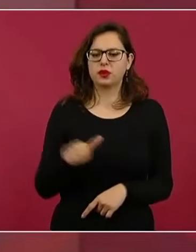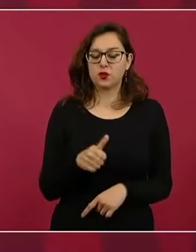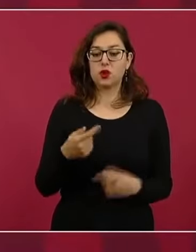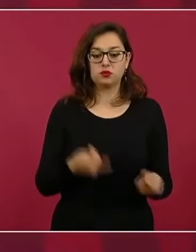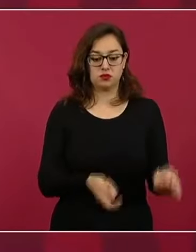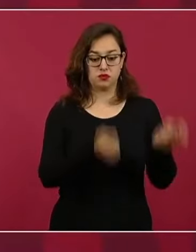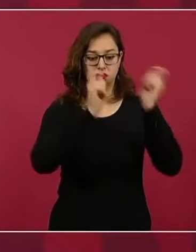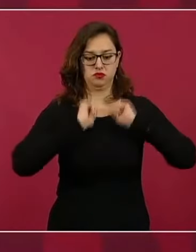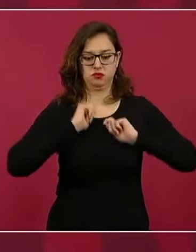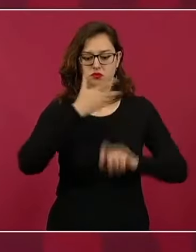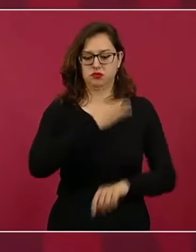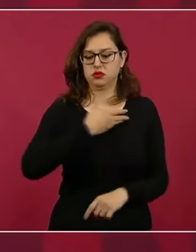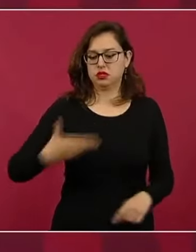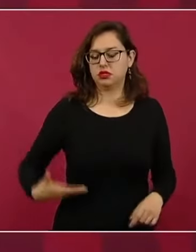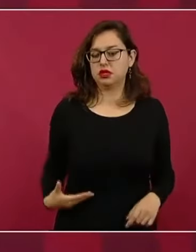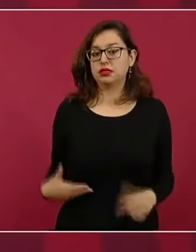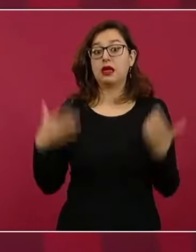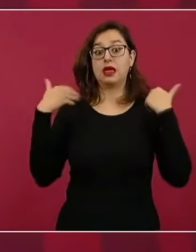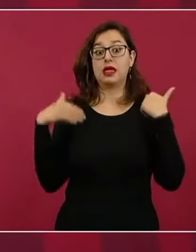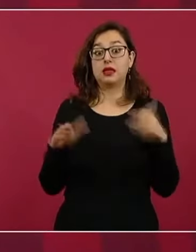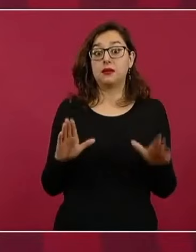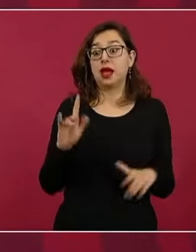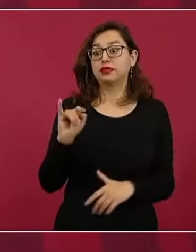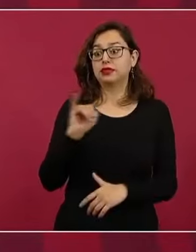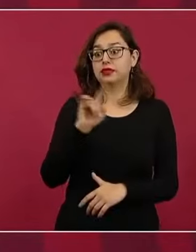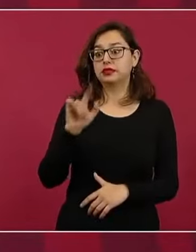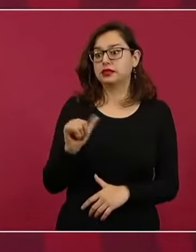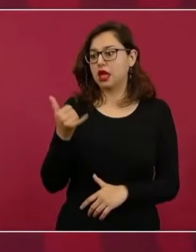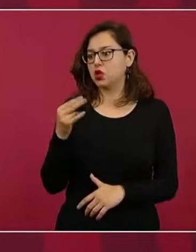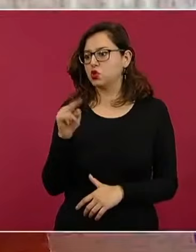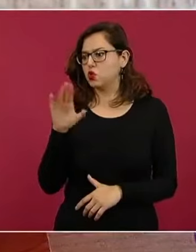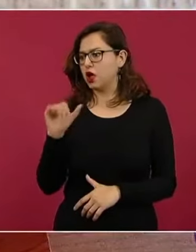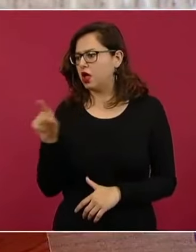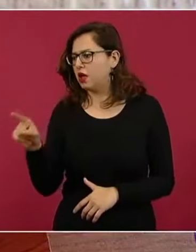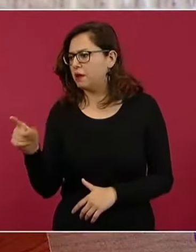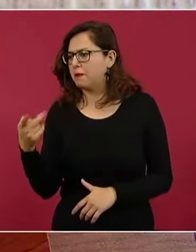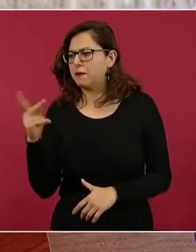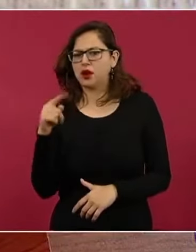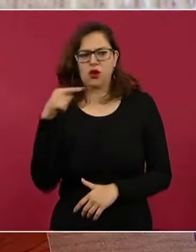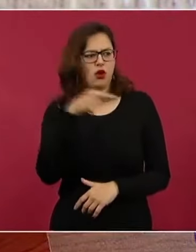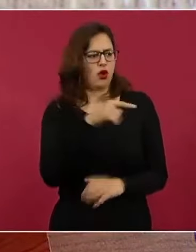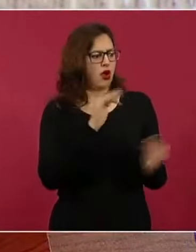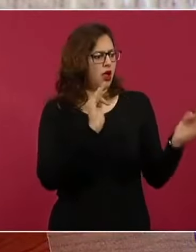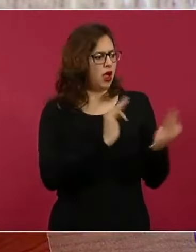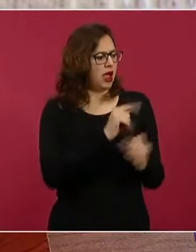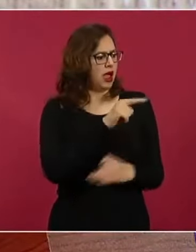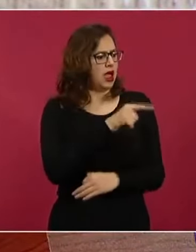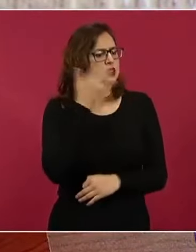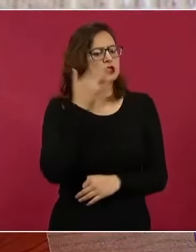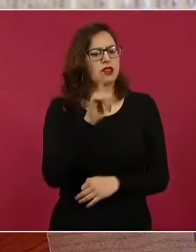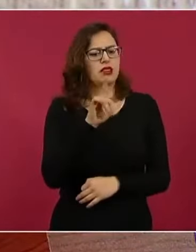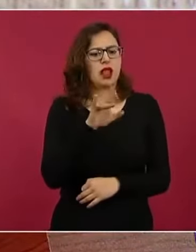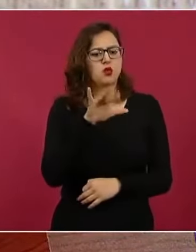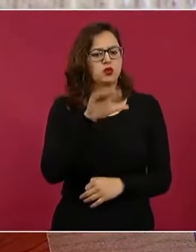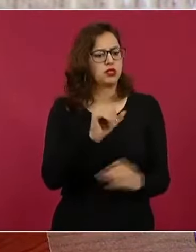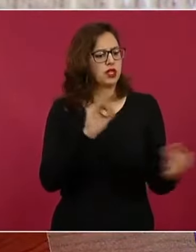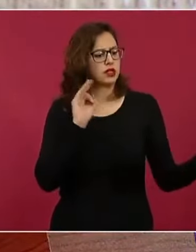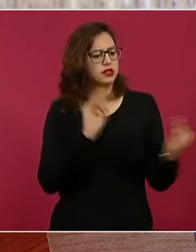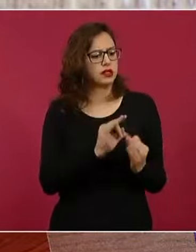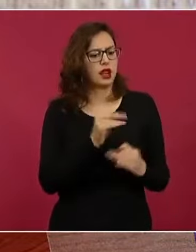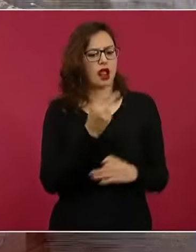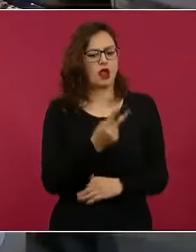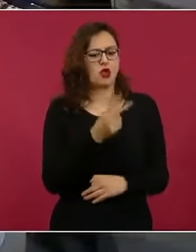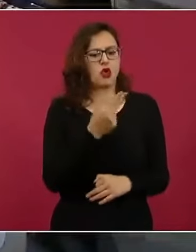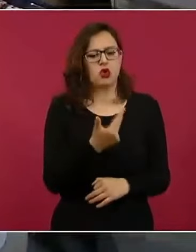Santa Lucía con más de dos mil hectáreas, entonces está más cerca que